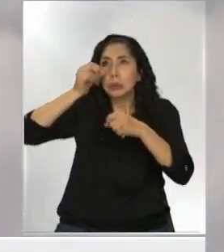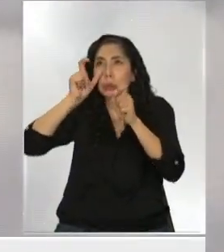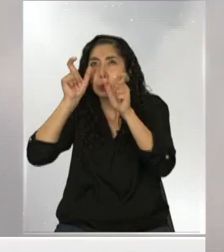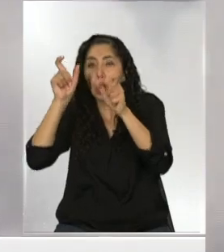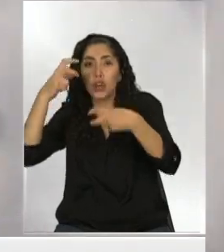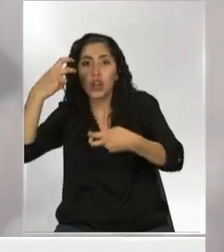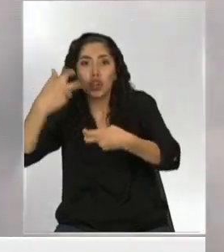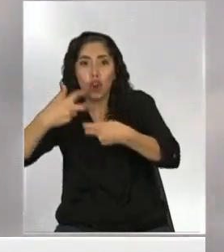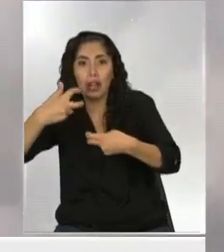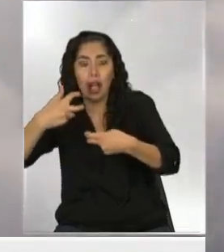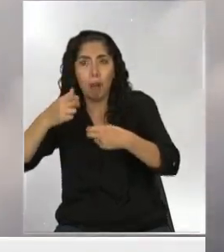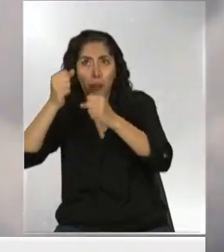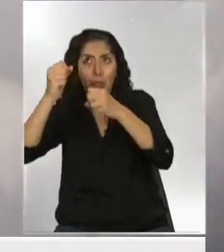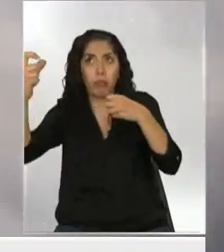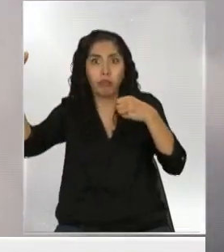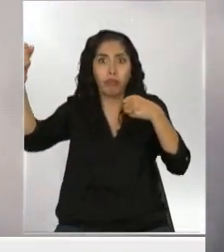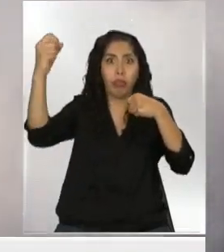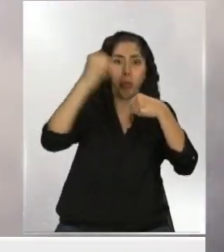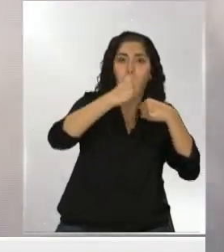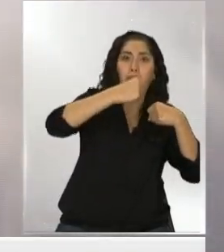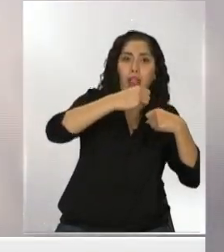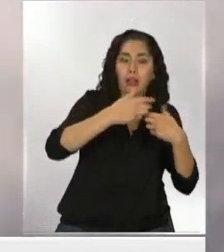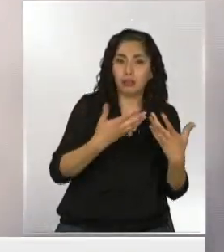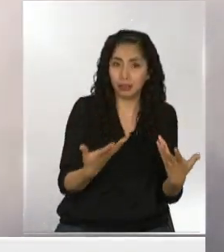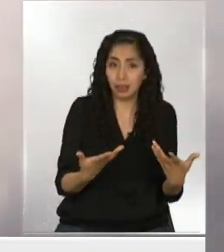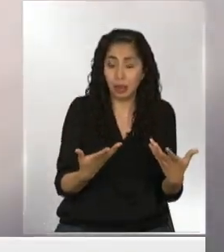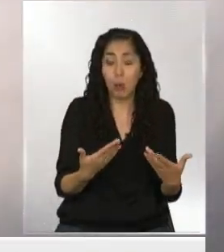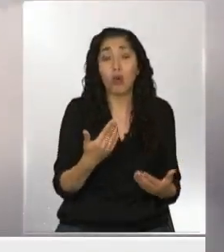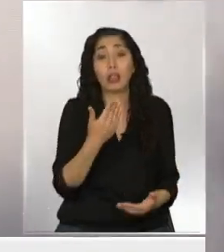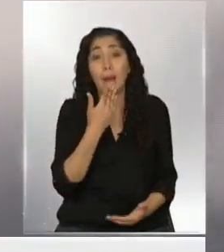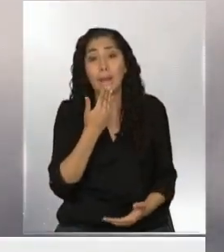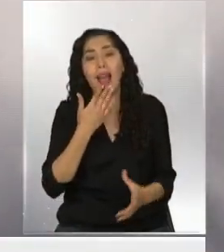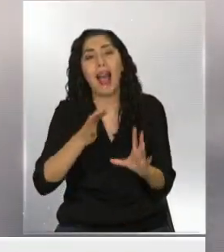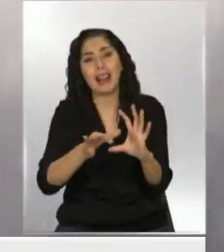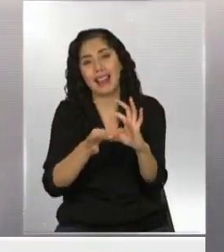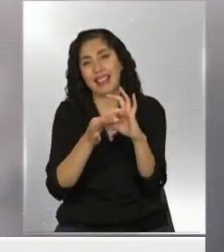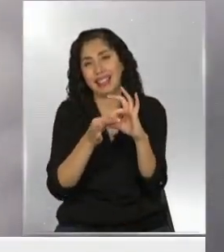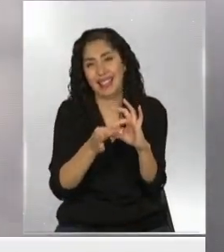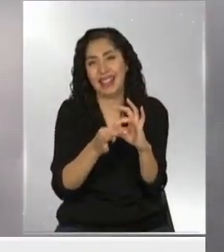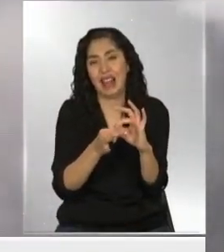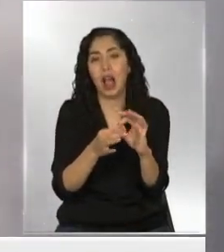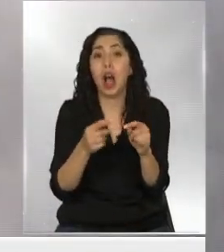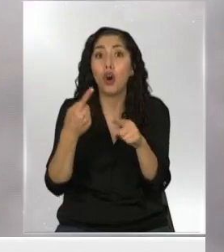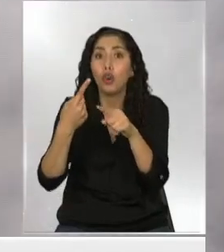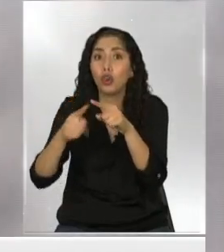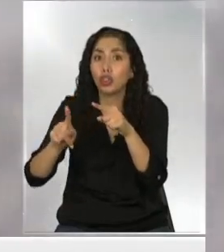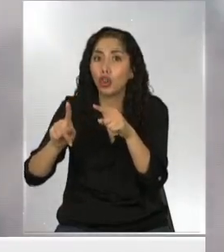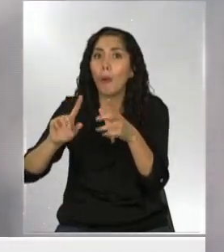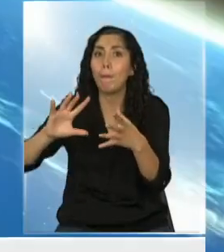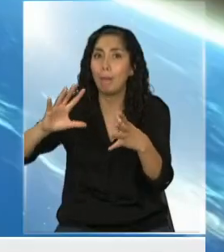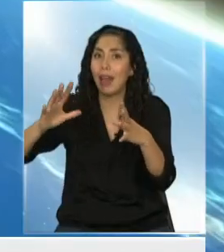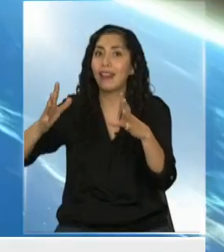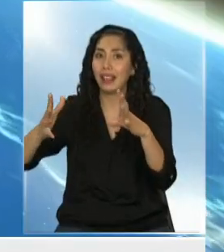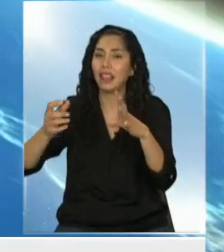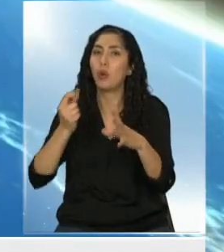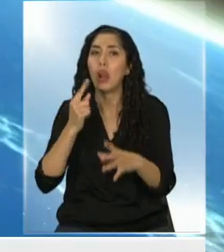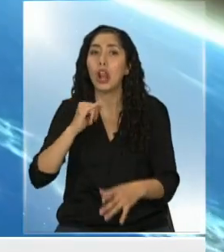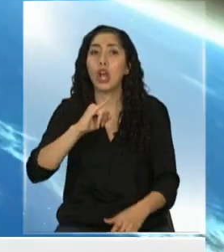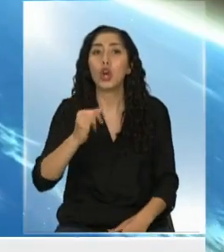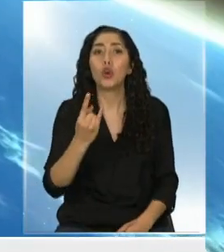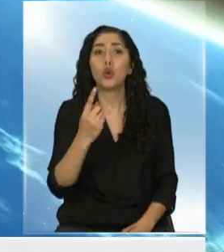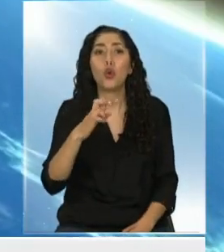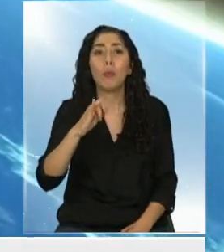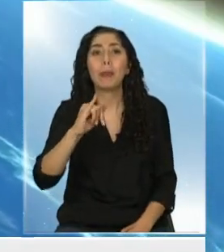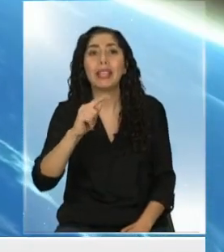colisión. Sin embargo, también tenemos que agradecerle a uno de los planetas del Sistema Solar. Para que usted sepa, Júpiter cumple una